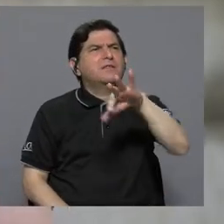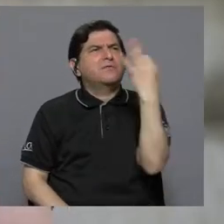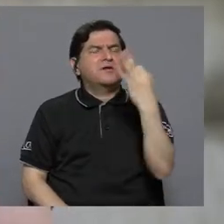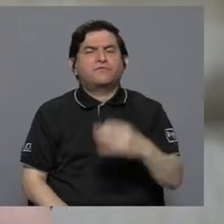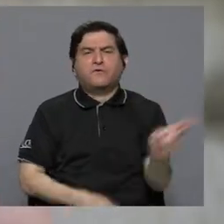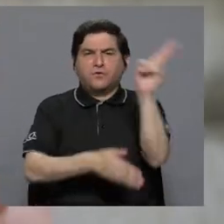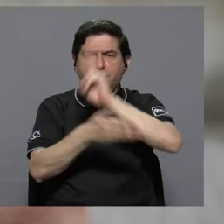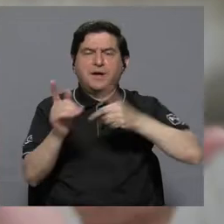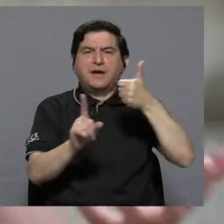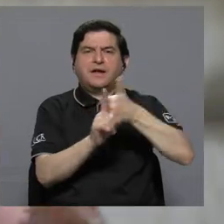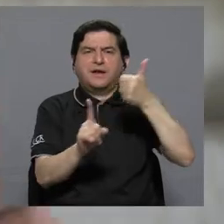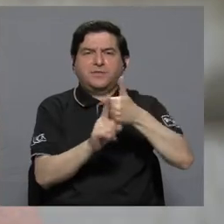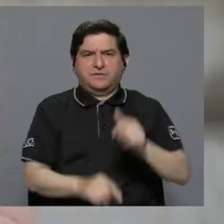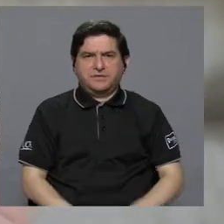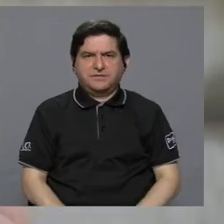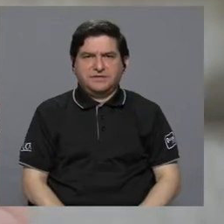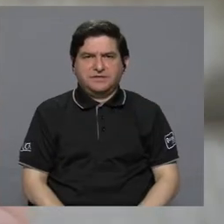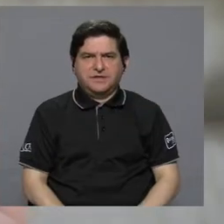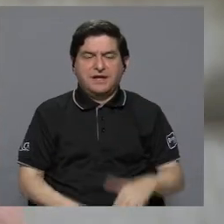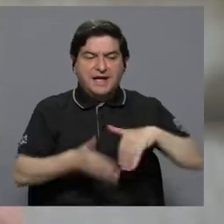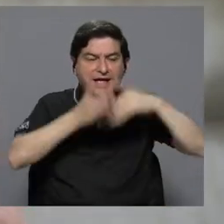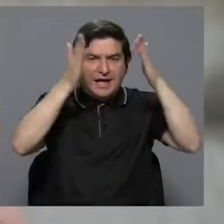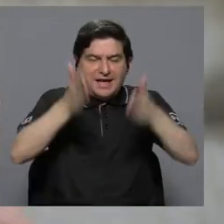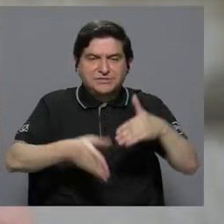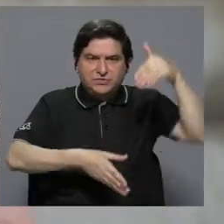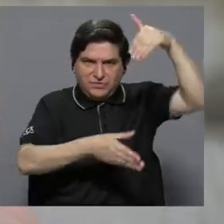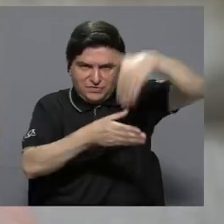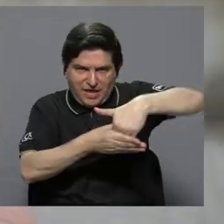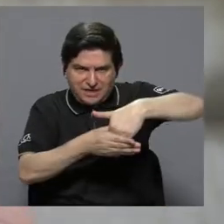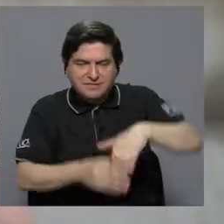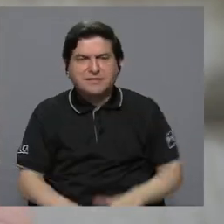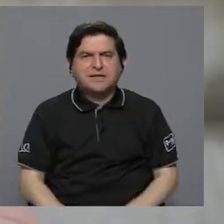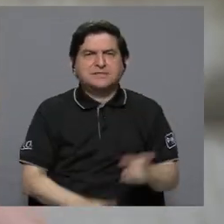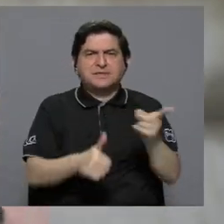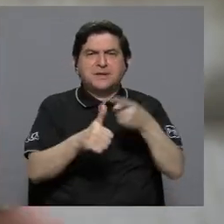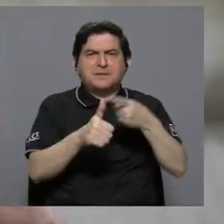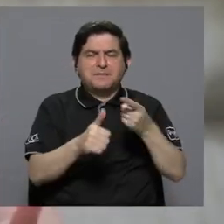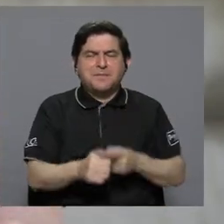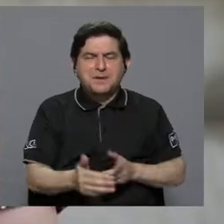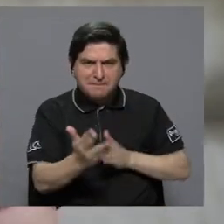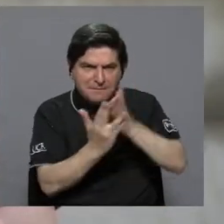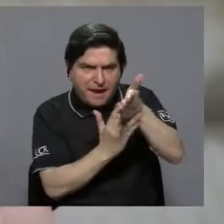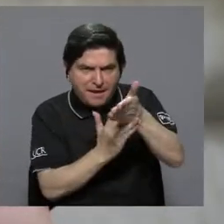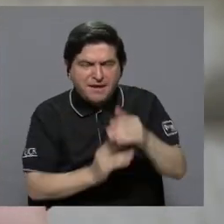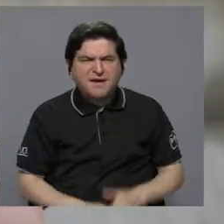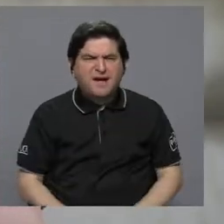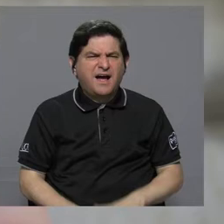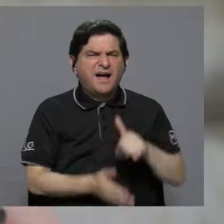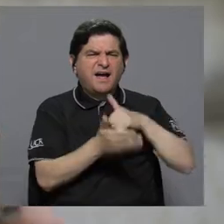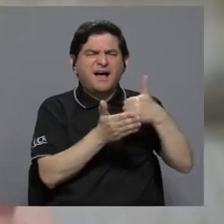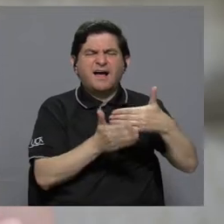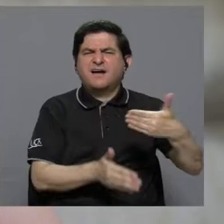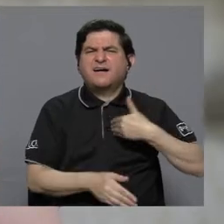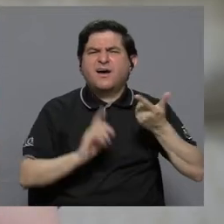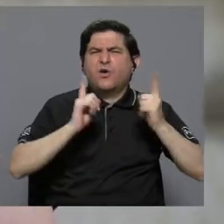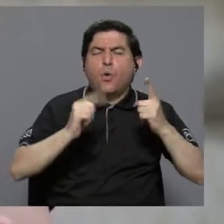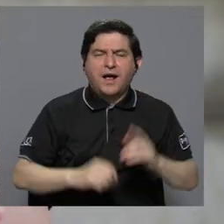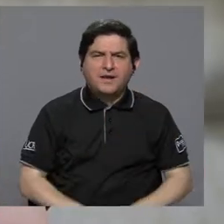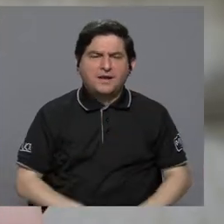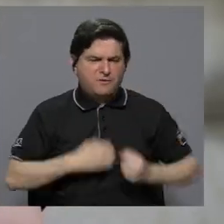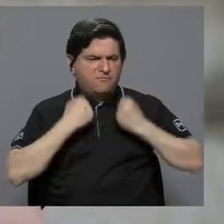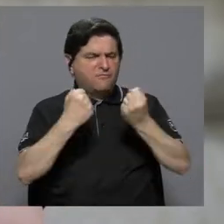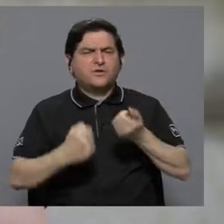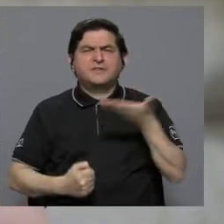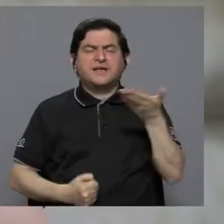a la universidad. Cuando nuestros estudiantes ingresan, los de primer ingreso, bueno, ¿cuáles son esas debilidades? ¿Qué tenemos que